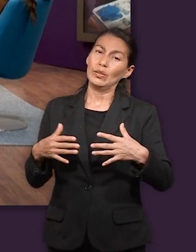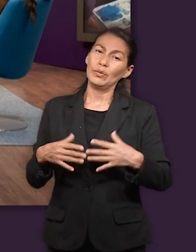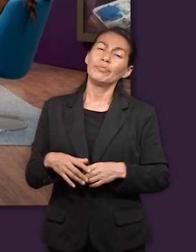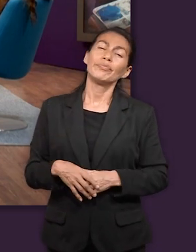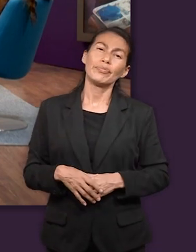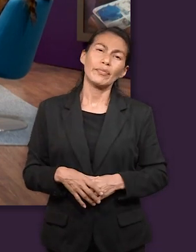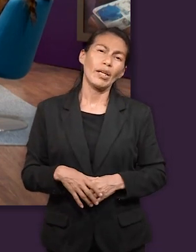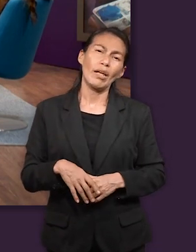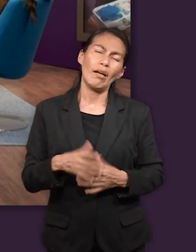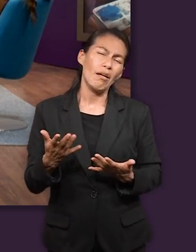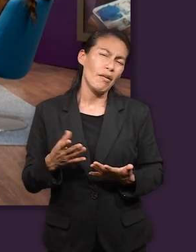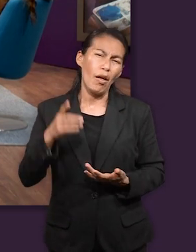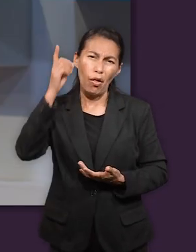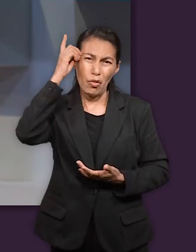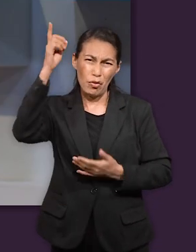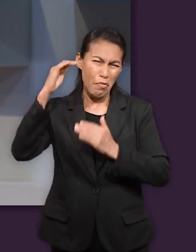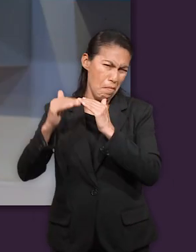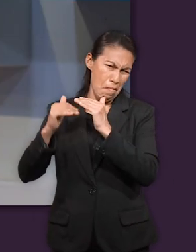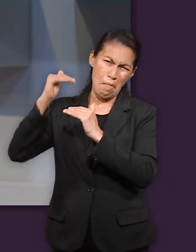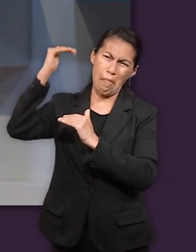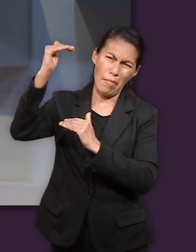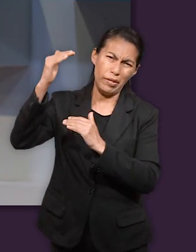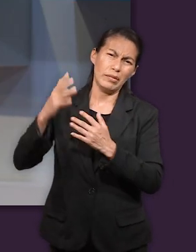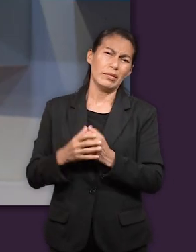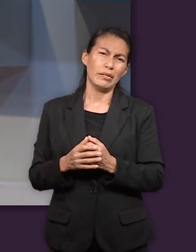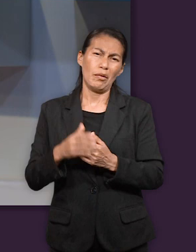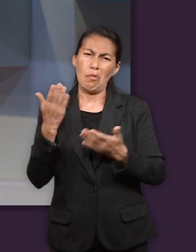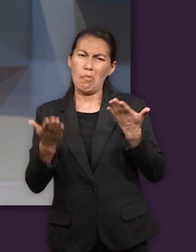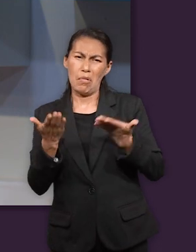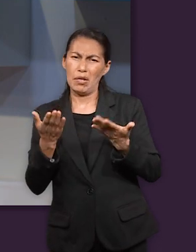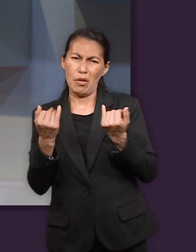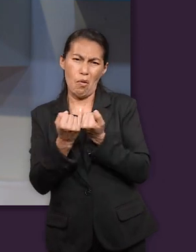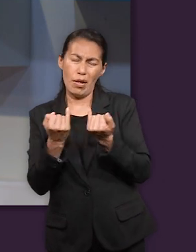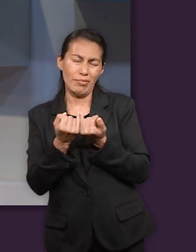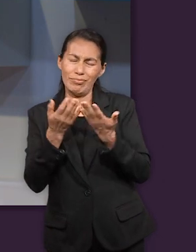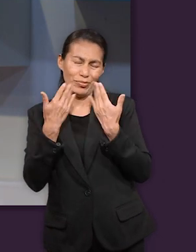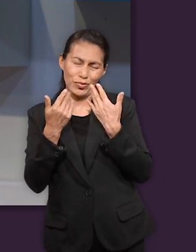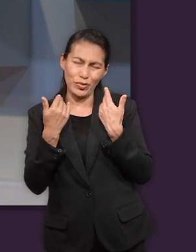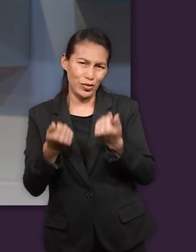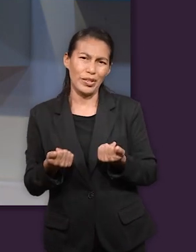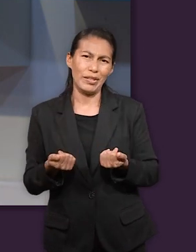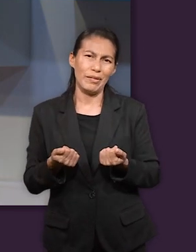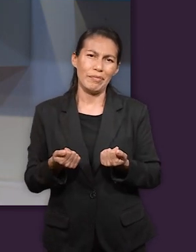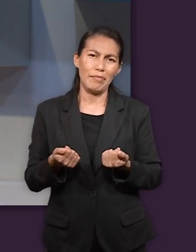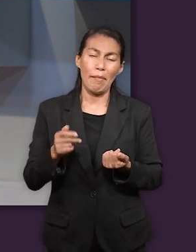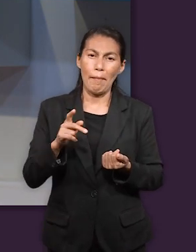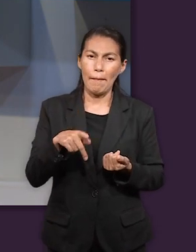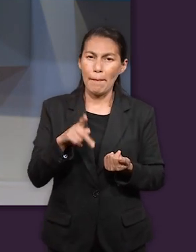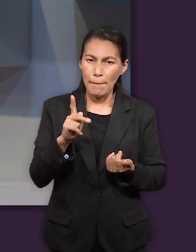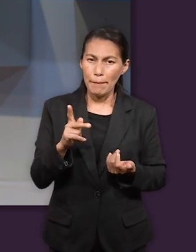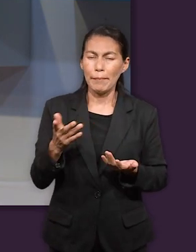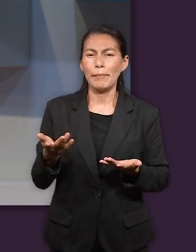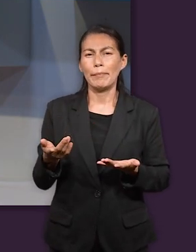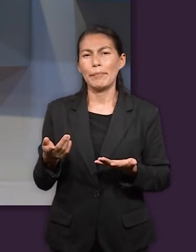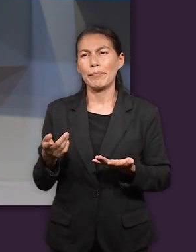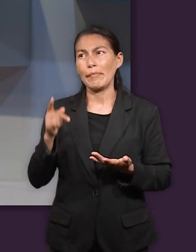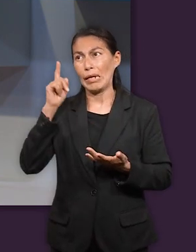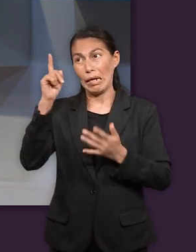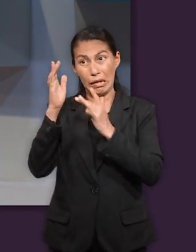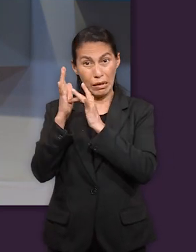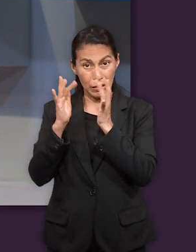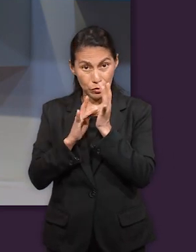ponerse en lugar de otro obviamente la comparación pues es es pálida no no hay no hay una